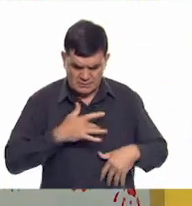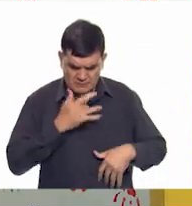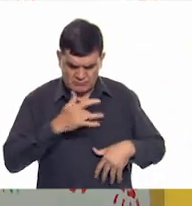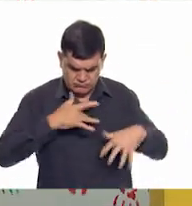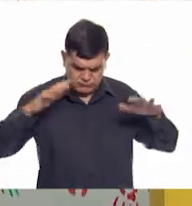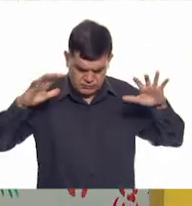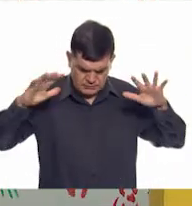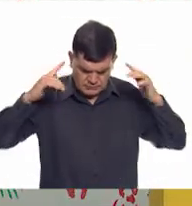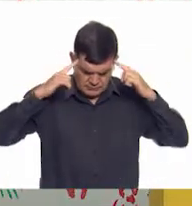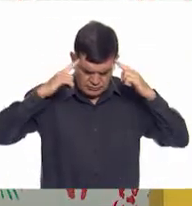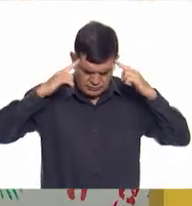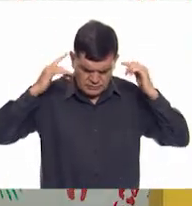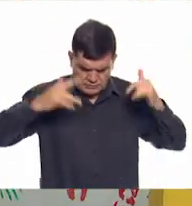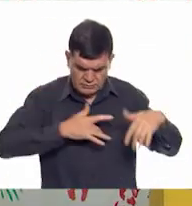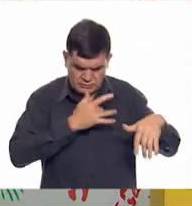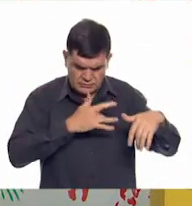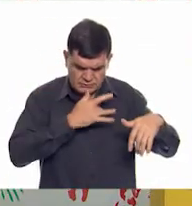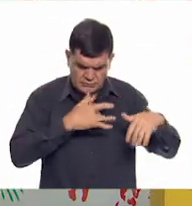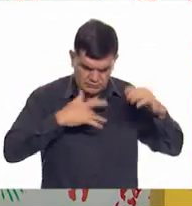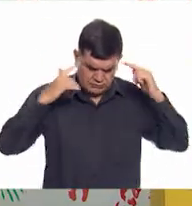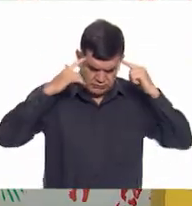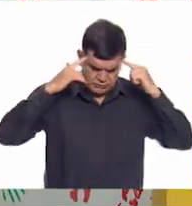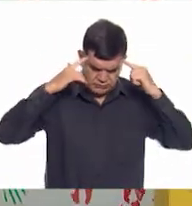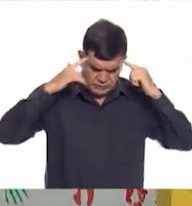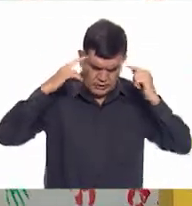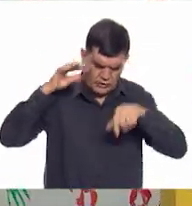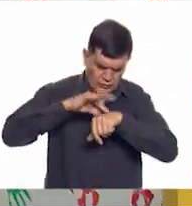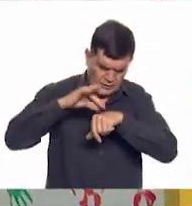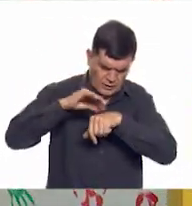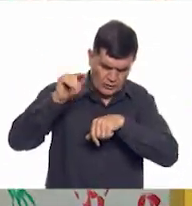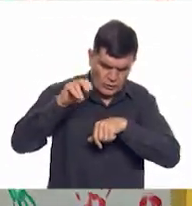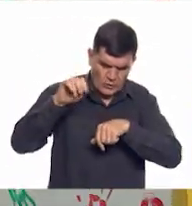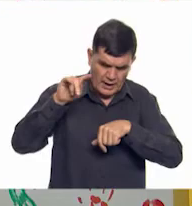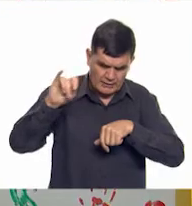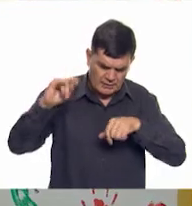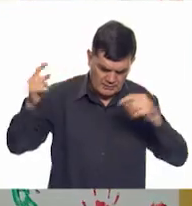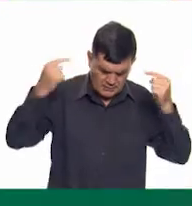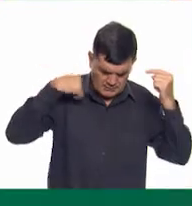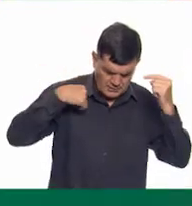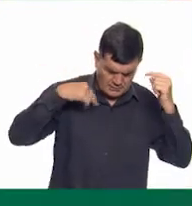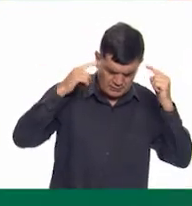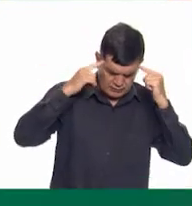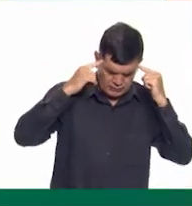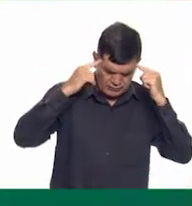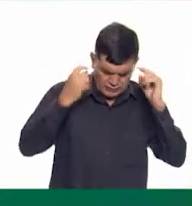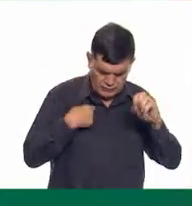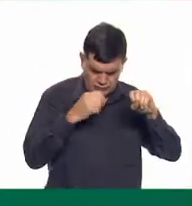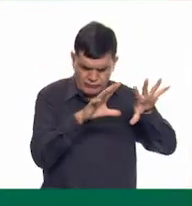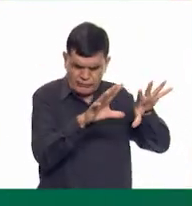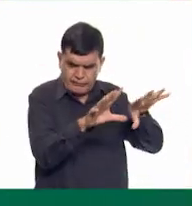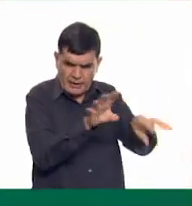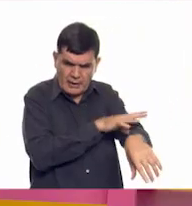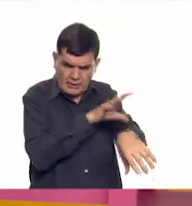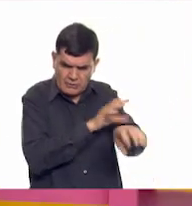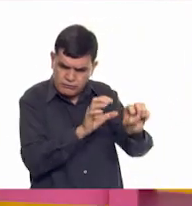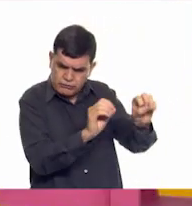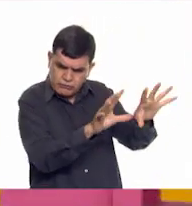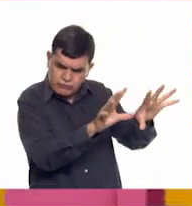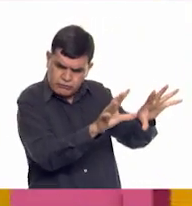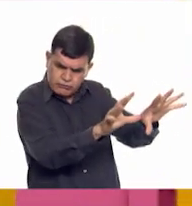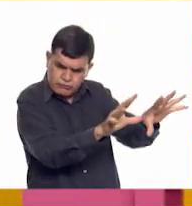extrasensoriales y estoy oyendo. Estoy sintiendo aquí un mensaje de la doctora Curati. ¿Quieres escucharlo? Claro que sí, ¿qué dice? Déjame pasarte la energía. Ahí te va.